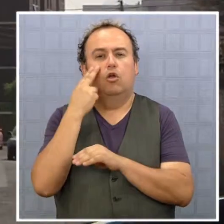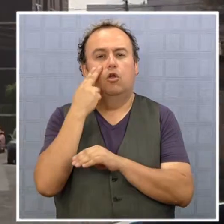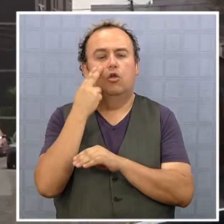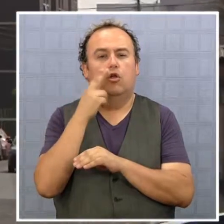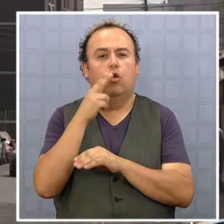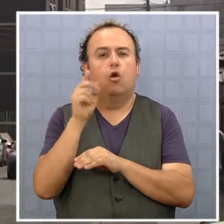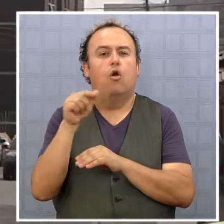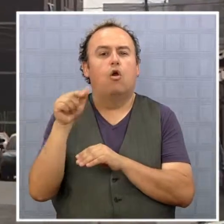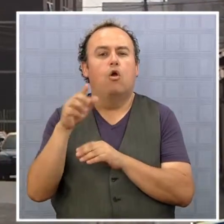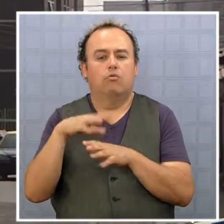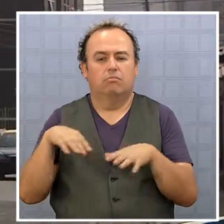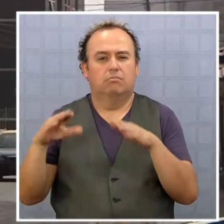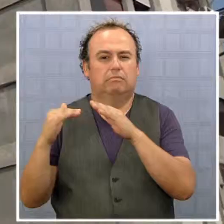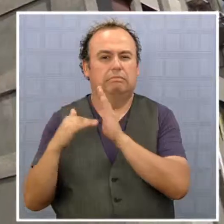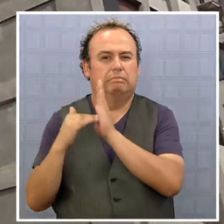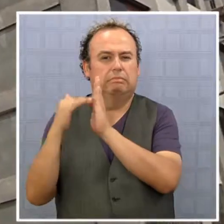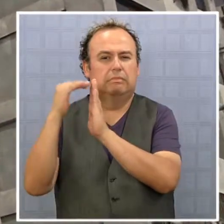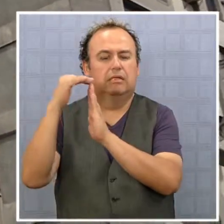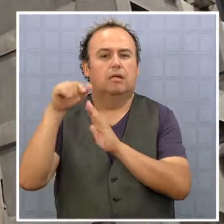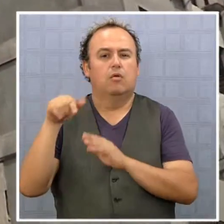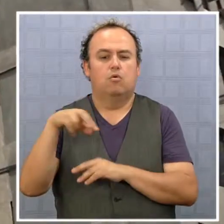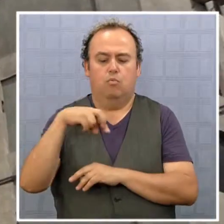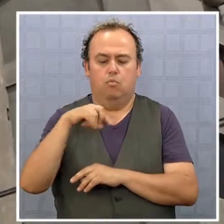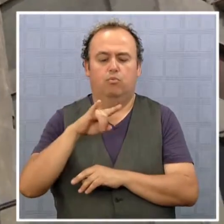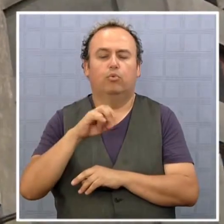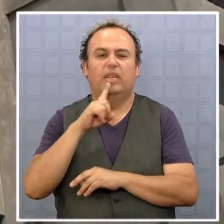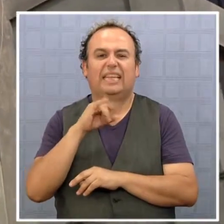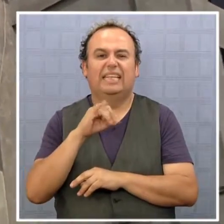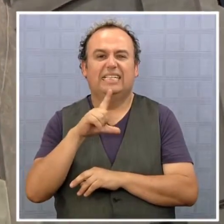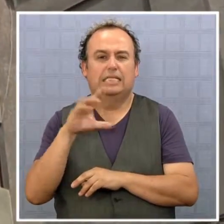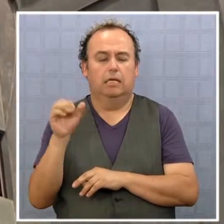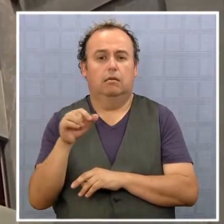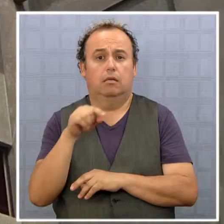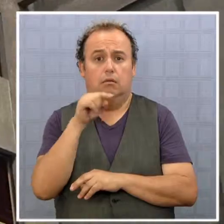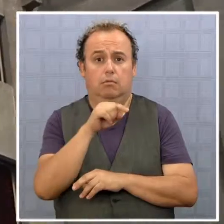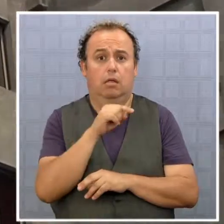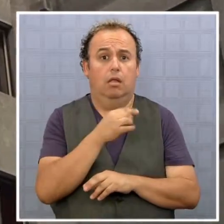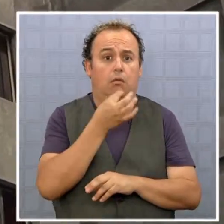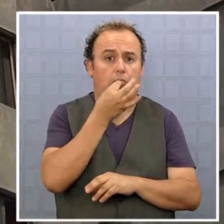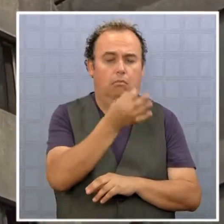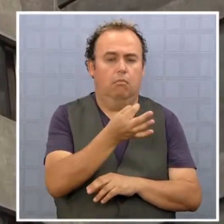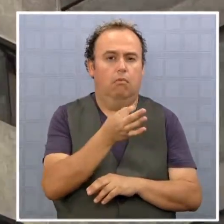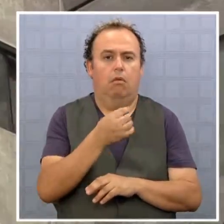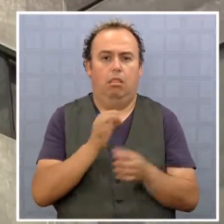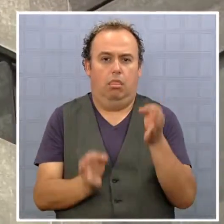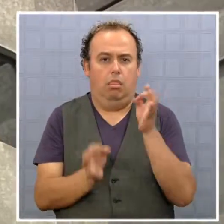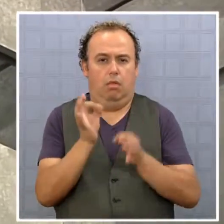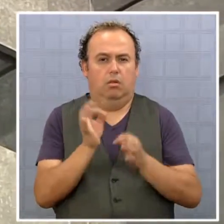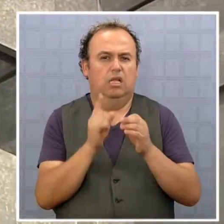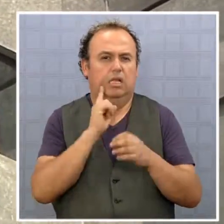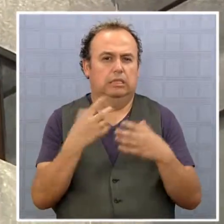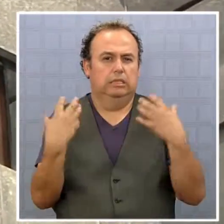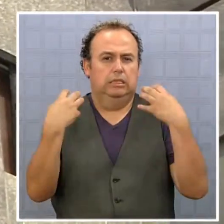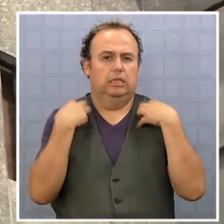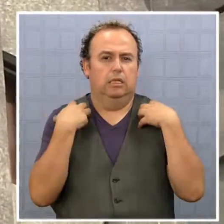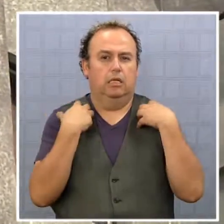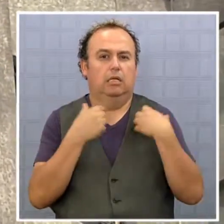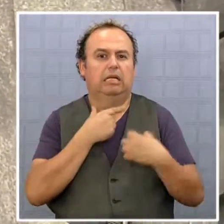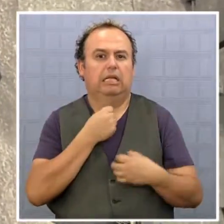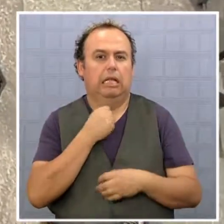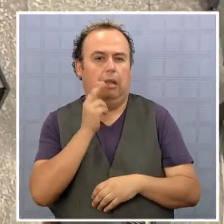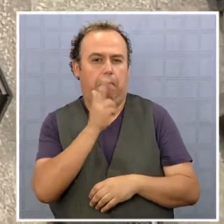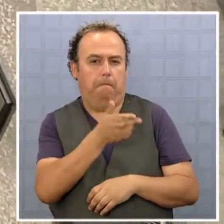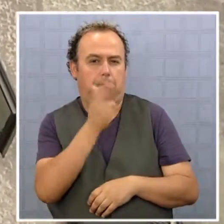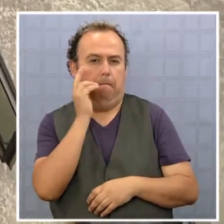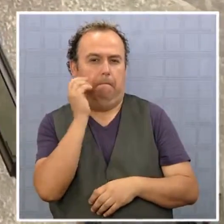bloque conocido como Población La Puntilla. Debido a estos hechos, Quevedo presentará una querella contra quien resulte responsable por el delito